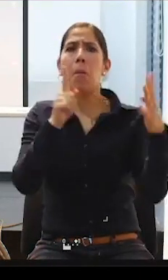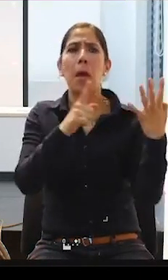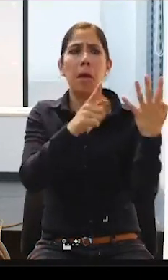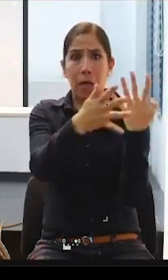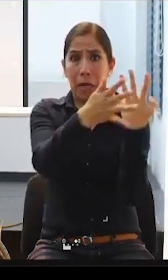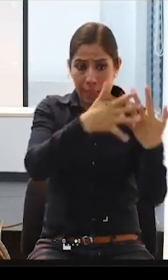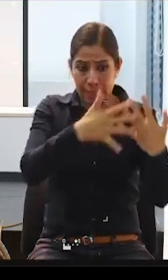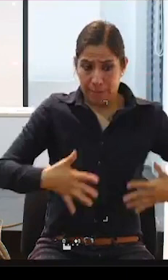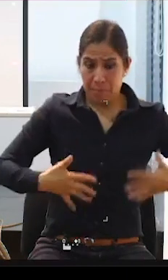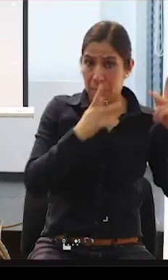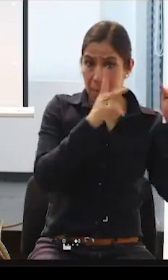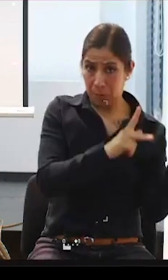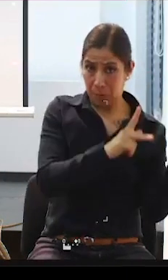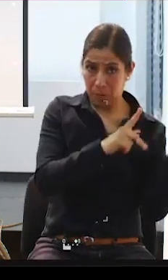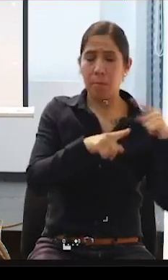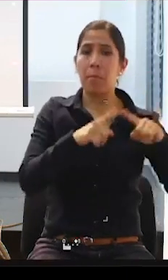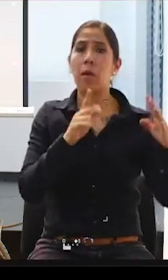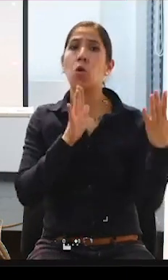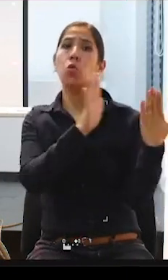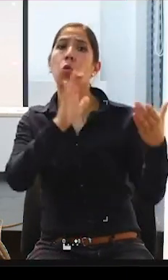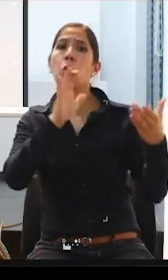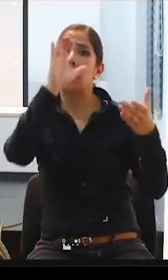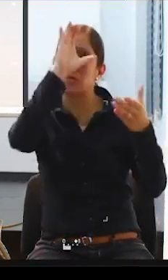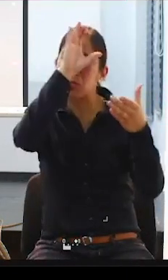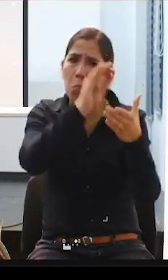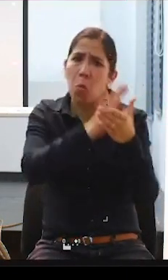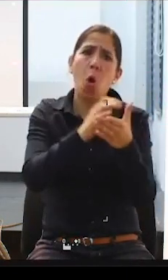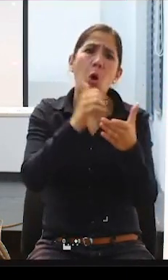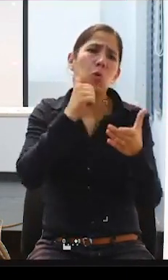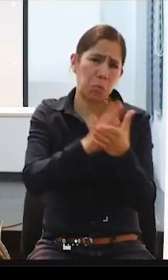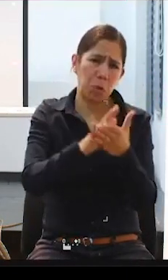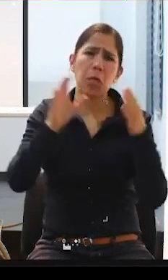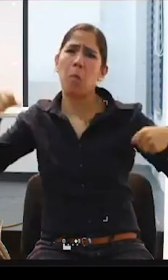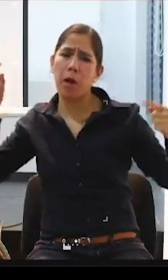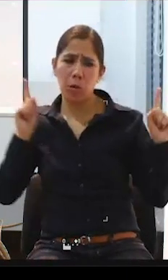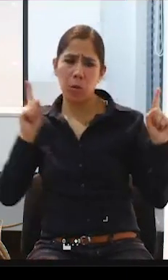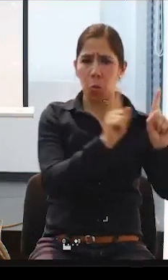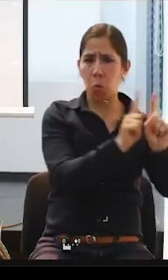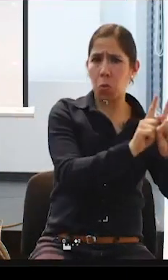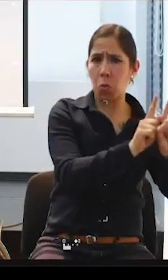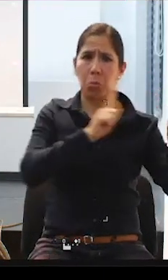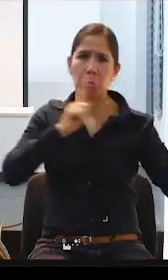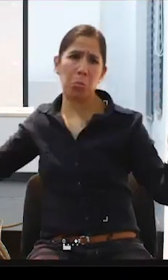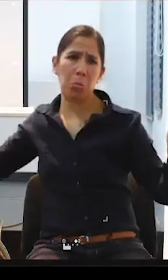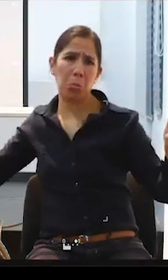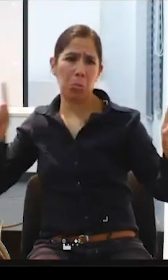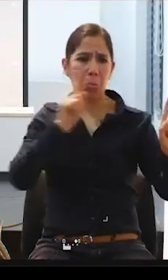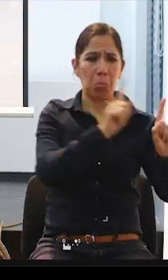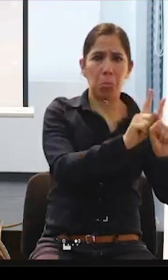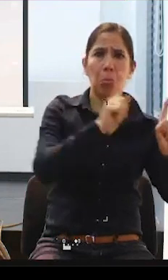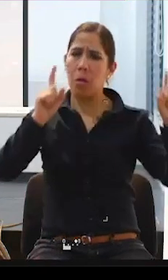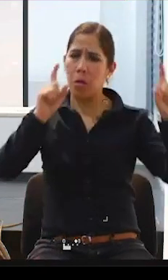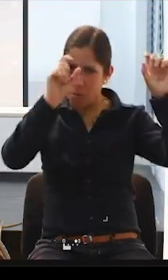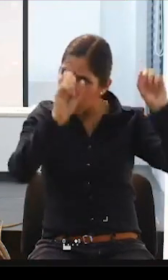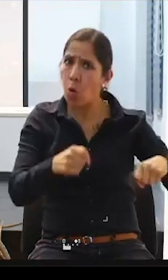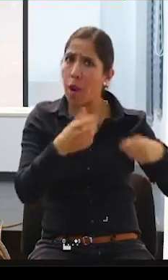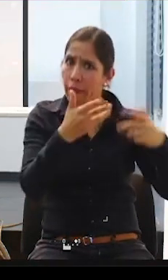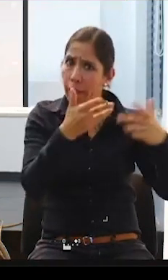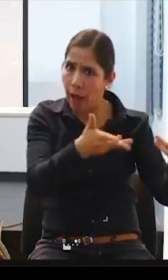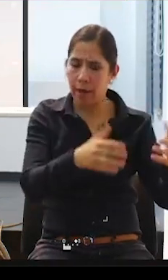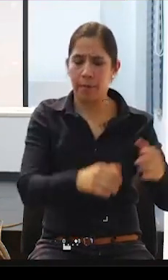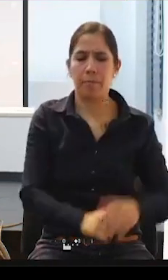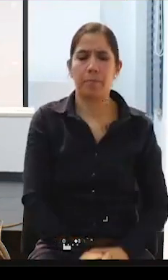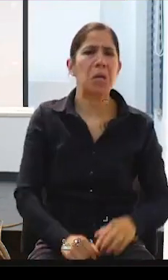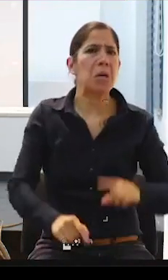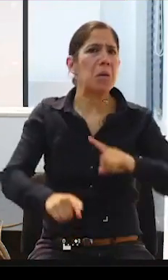como parte de sus derechos. En las instituciones de personas con discapacidad